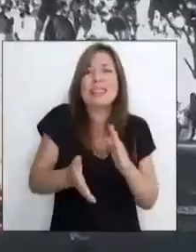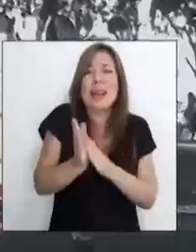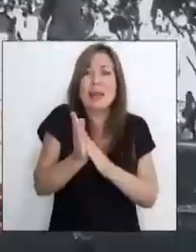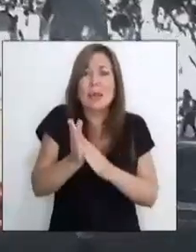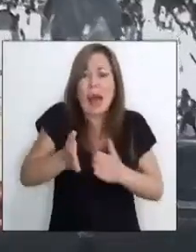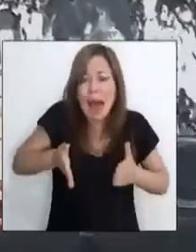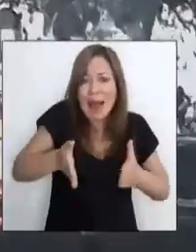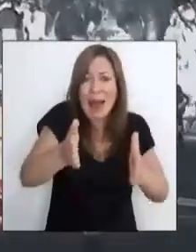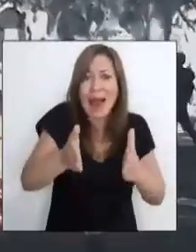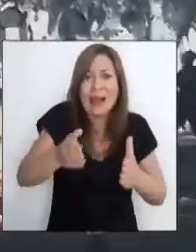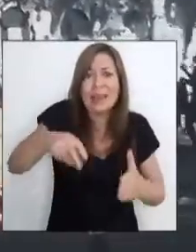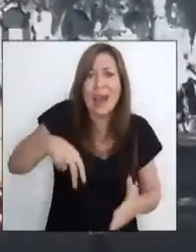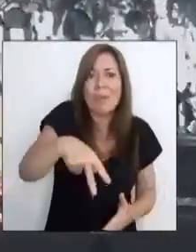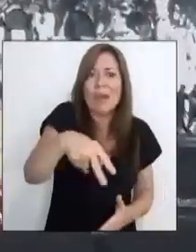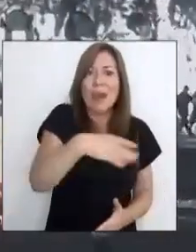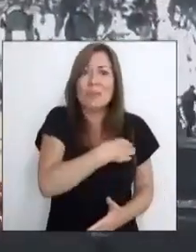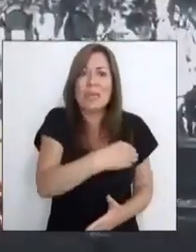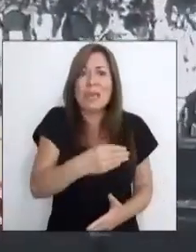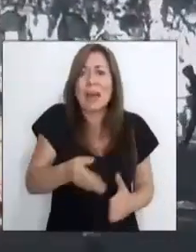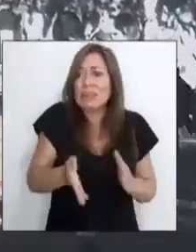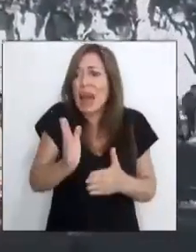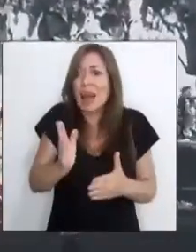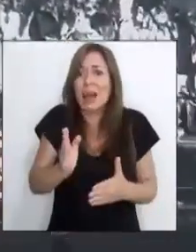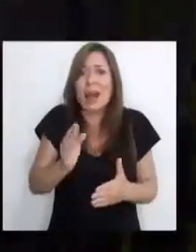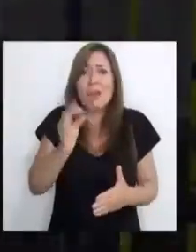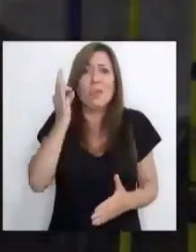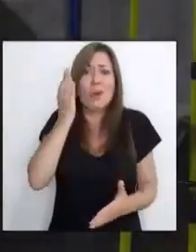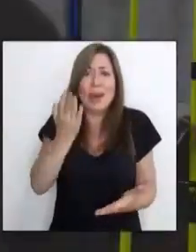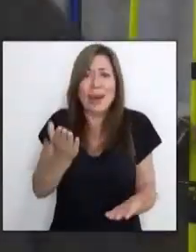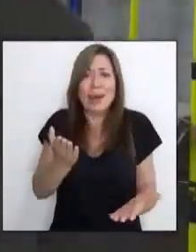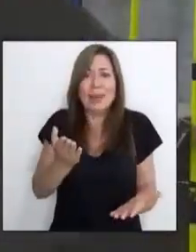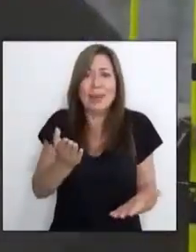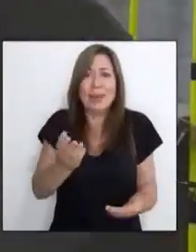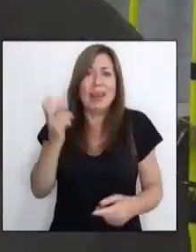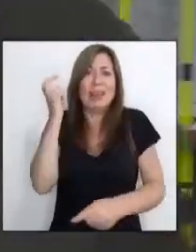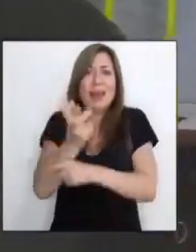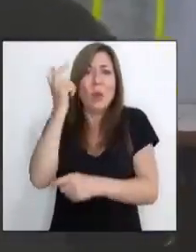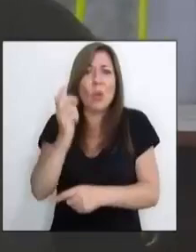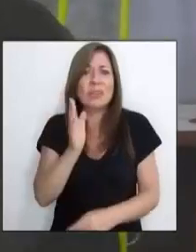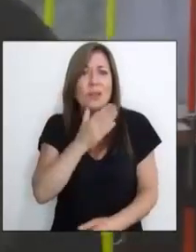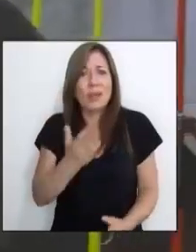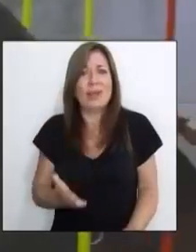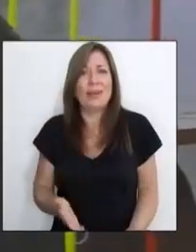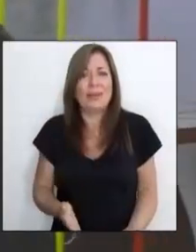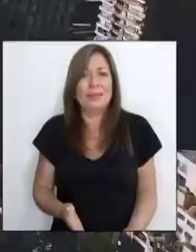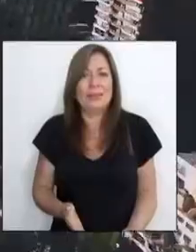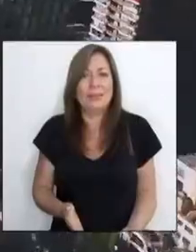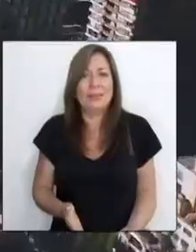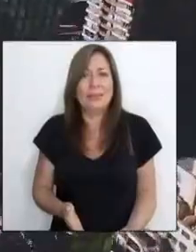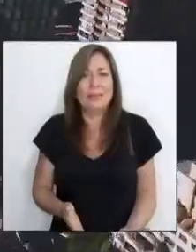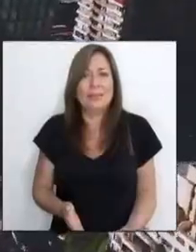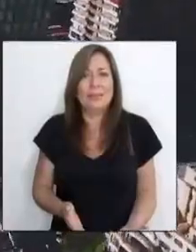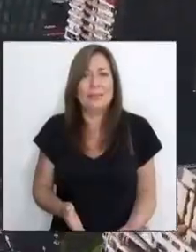salir a la calle, de que mi hija salga o vaya a algún lado y no tenga delincuencia.